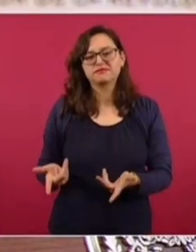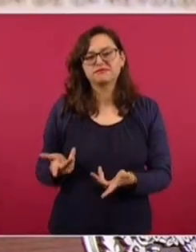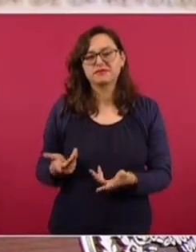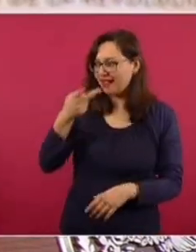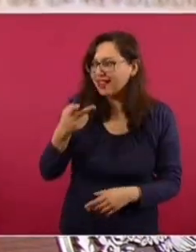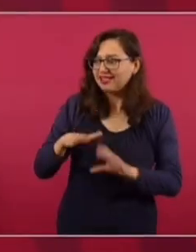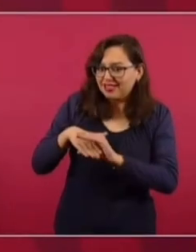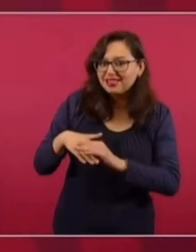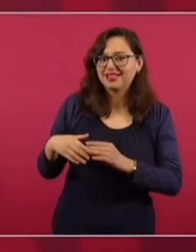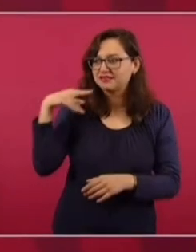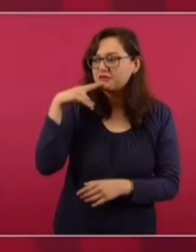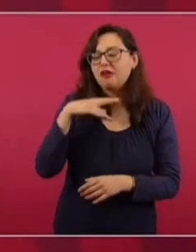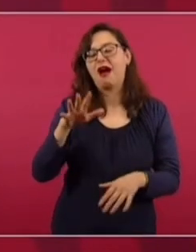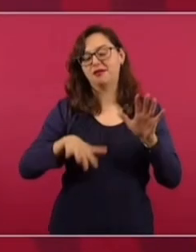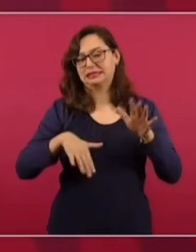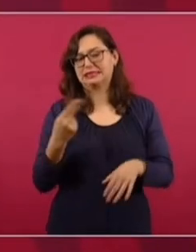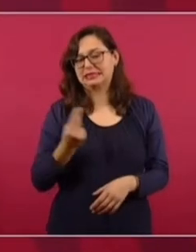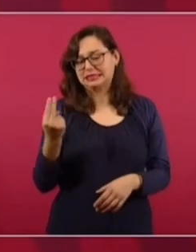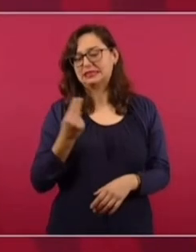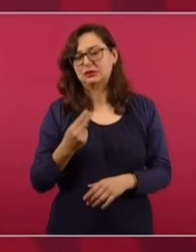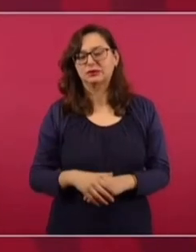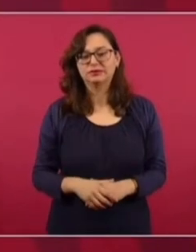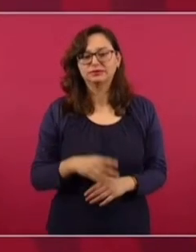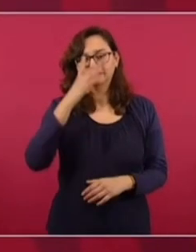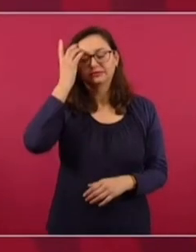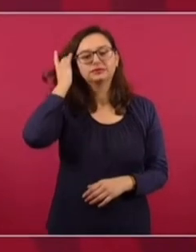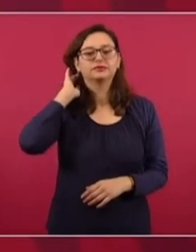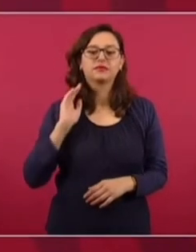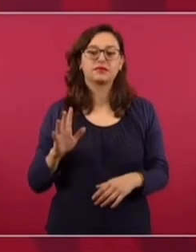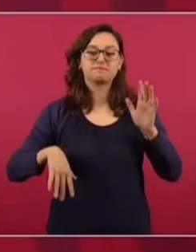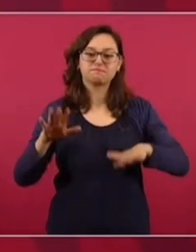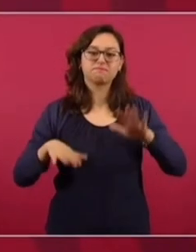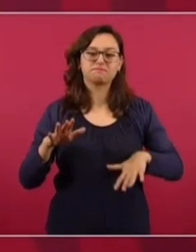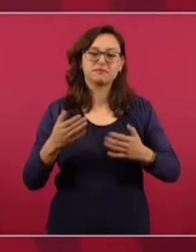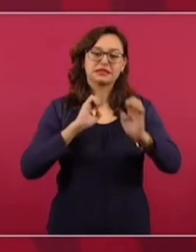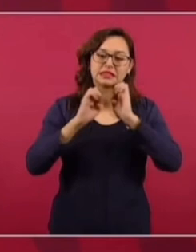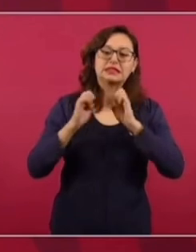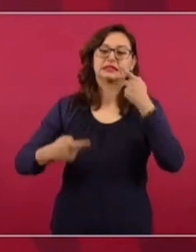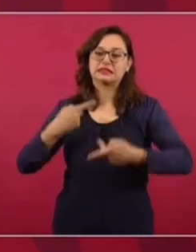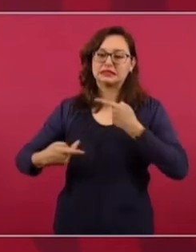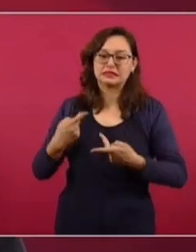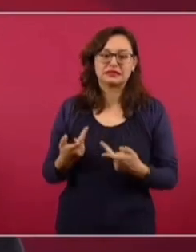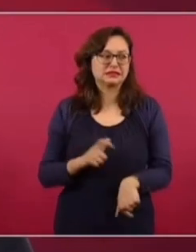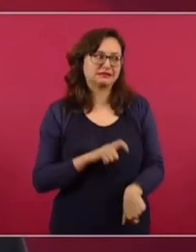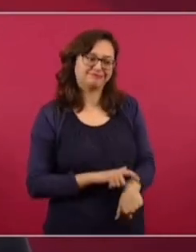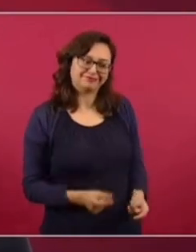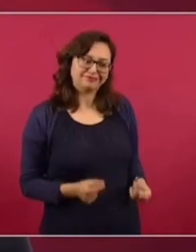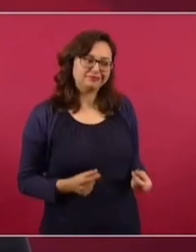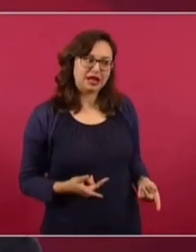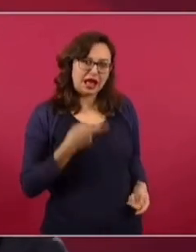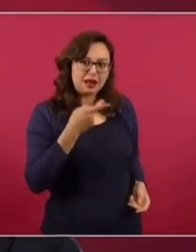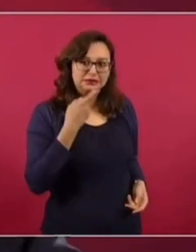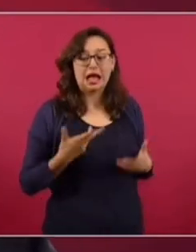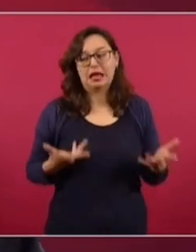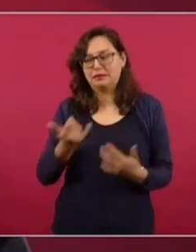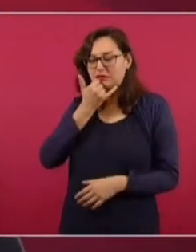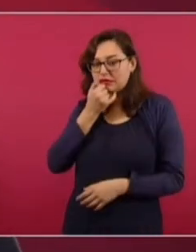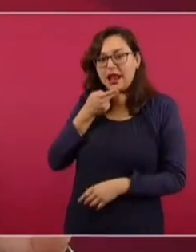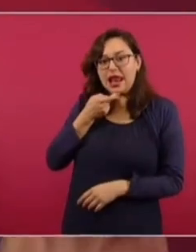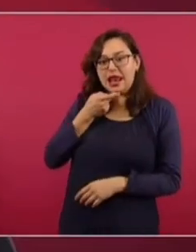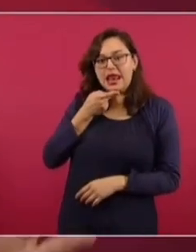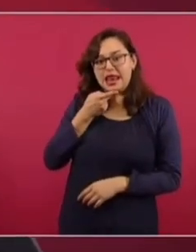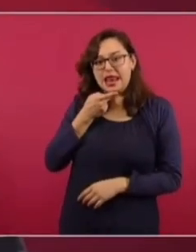necesito un acelerador. En algunos programas me ponen el acelerador porque llevo mucho tiempo. Les quito mucho tiempo.